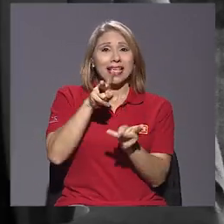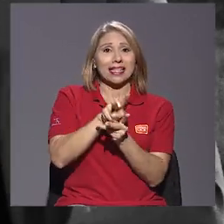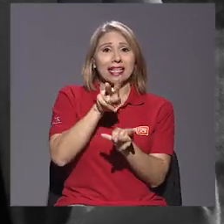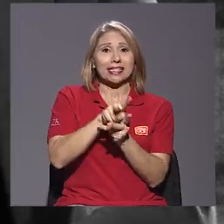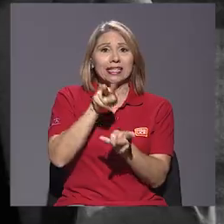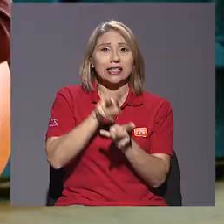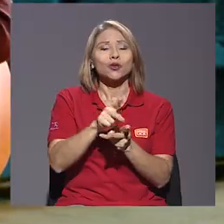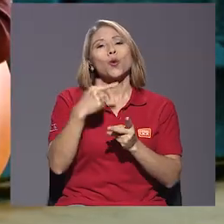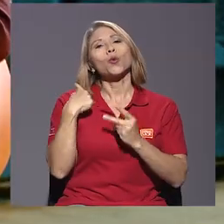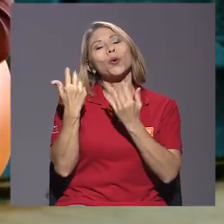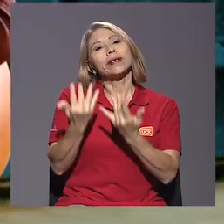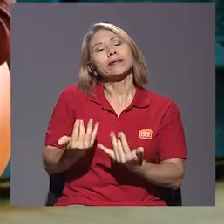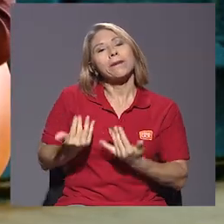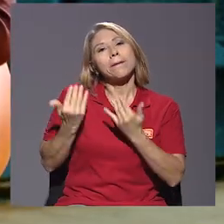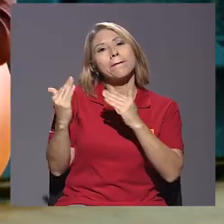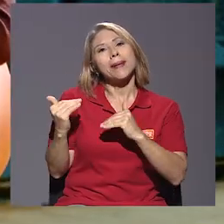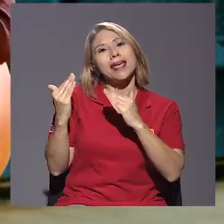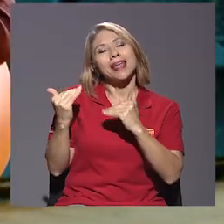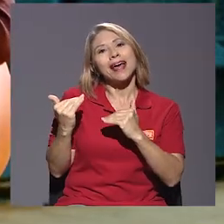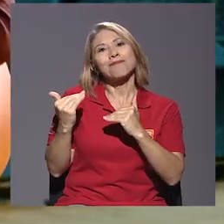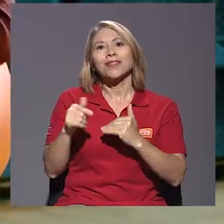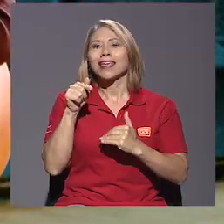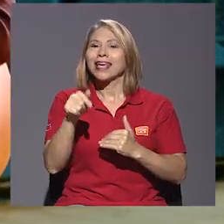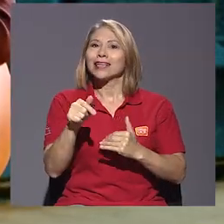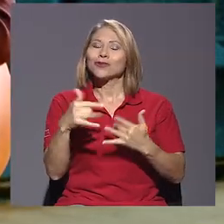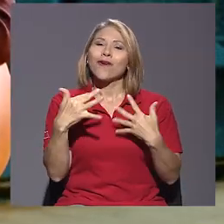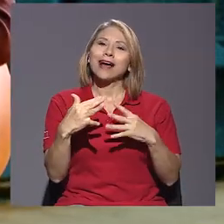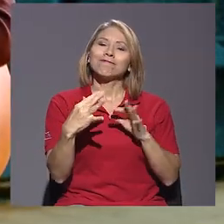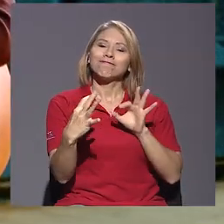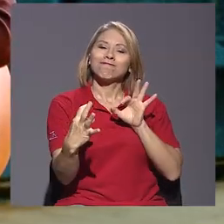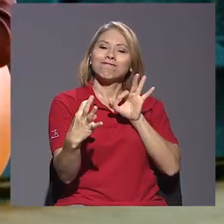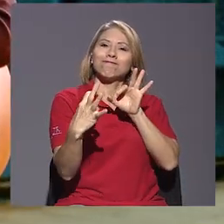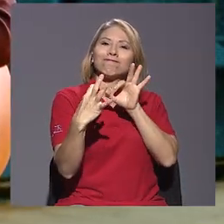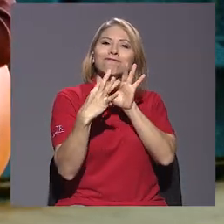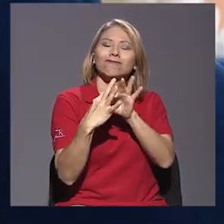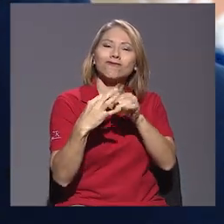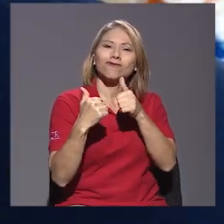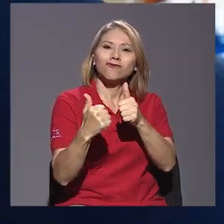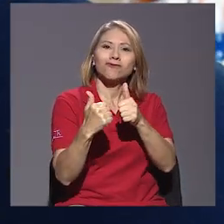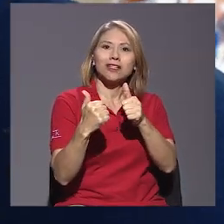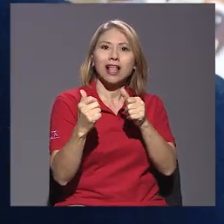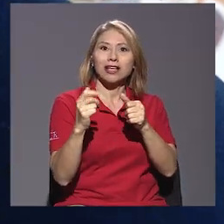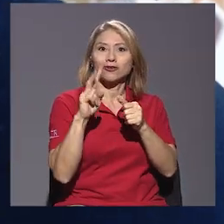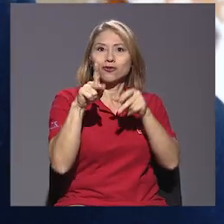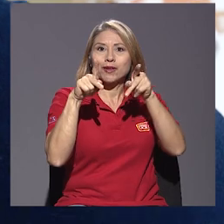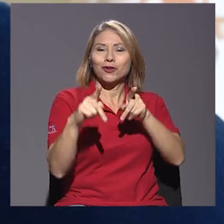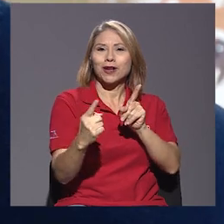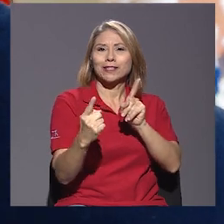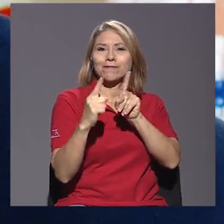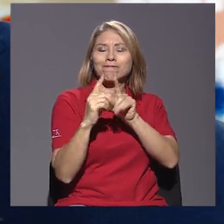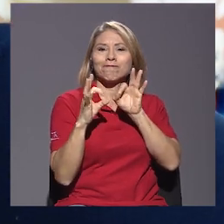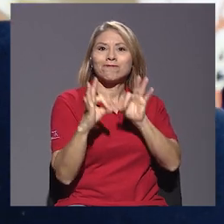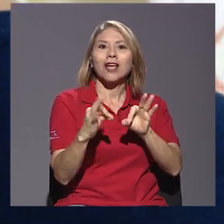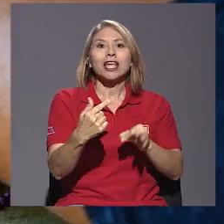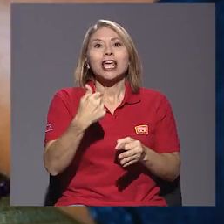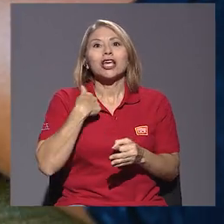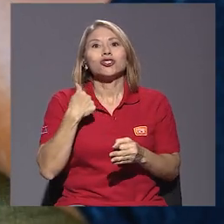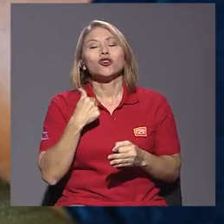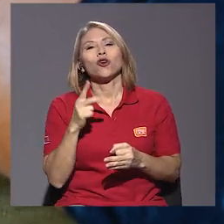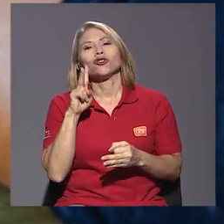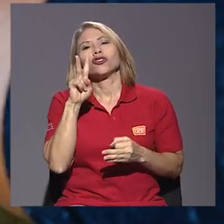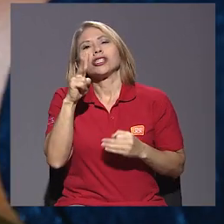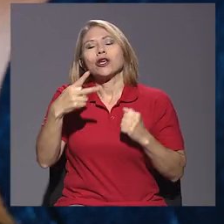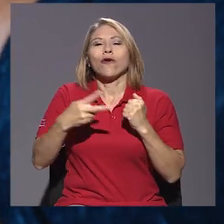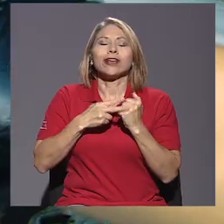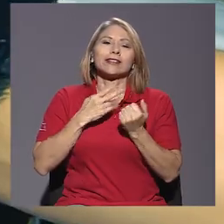expectativa es que va a ser una superquímica. Y que yo voy a tener cinco